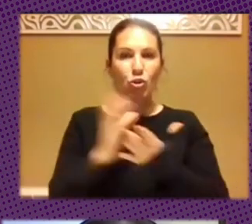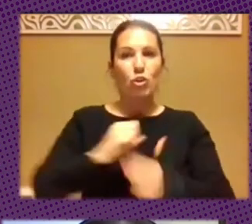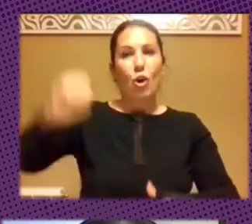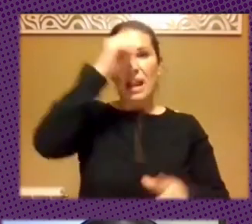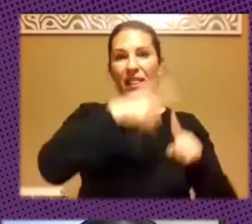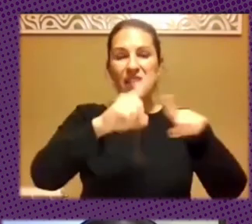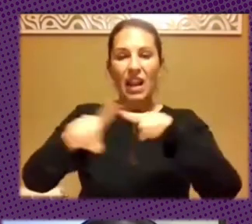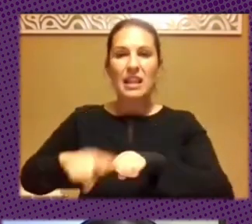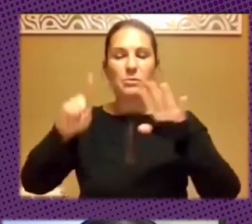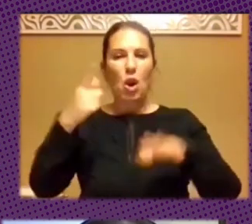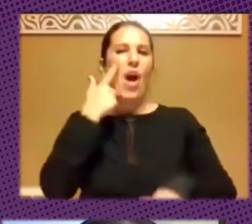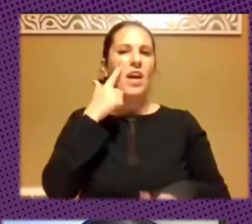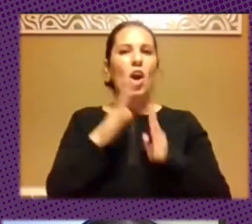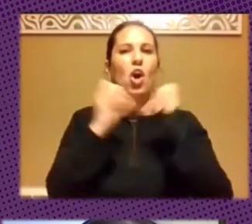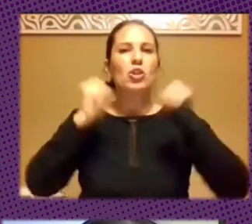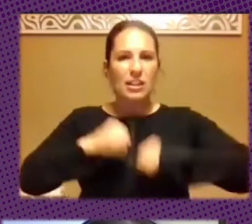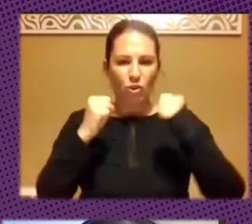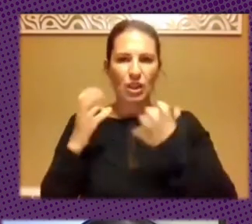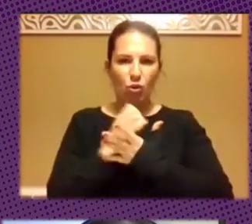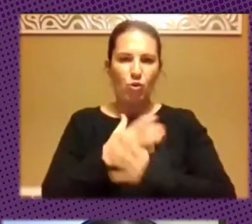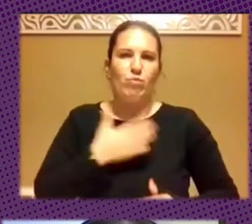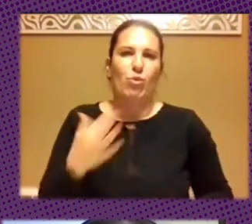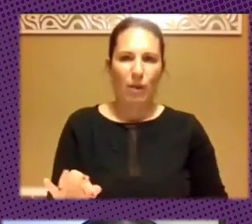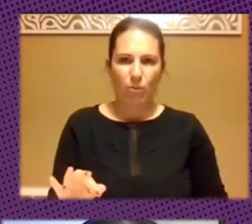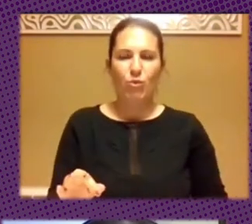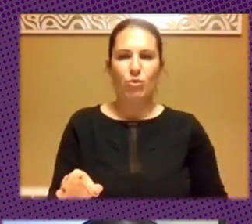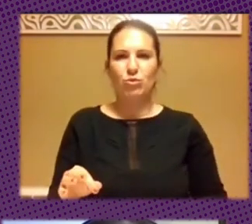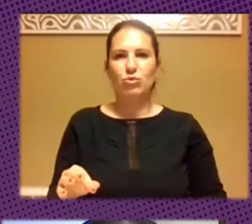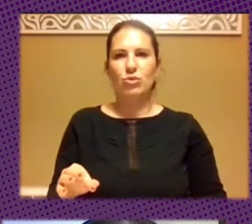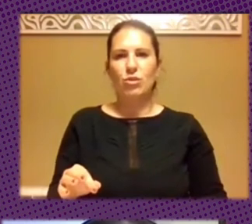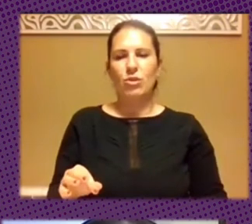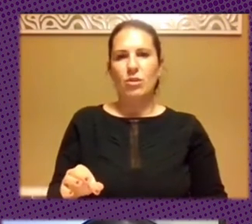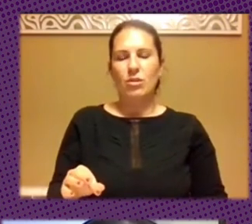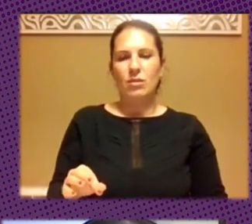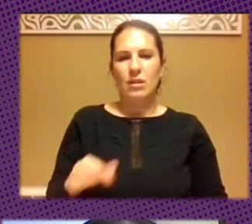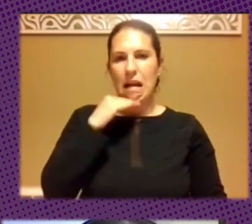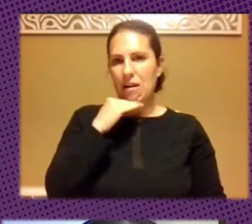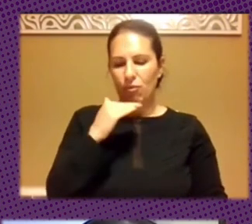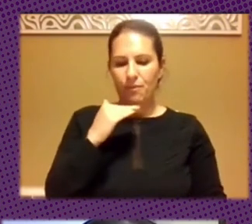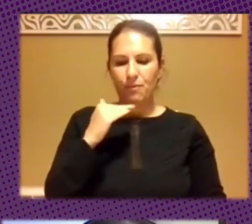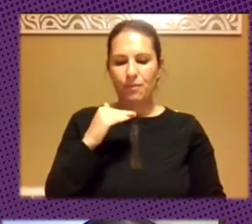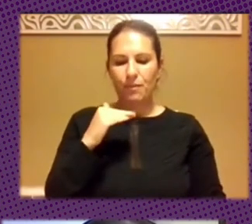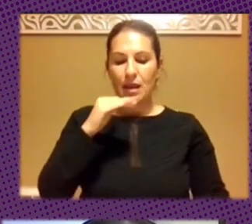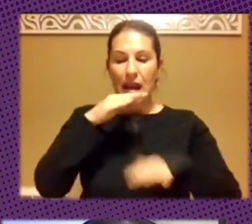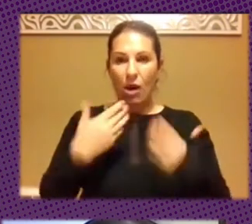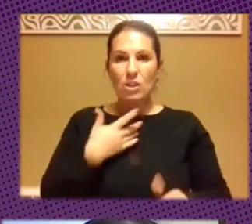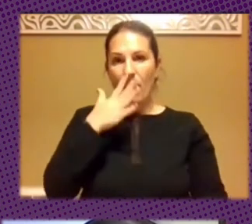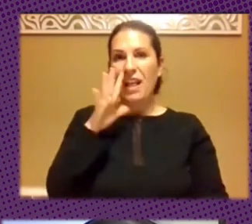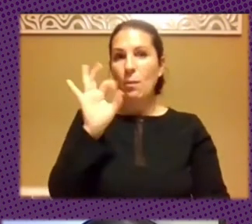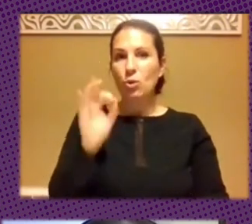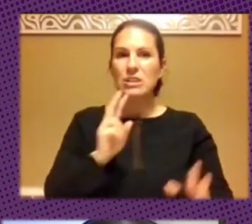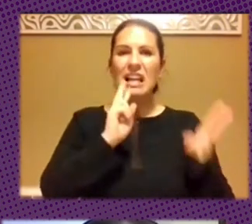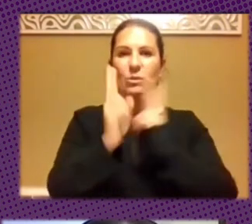consensos en los que todos podemos que seguro que son varios también les recuerdo para la ahora tenemos como cinco minutos de respuesta y